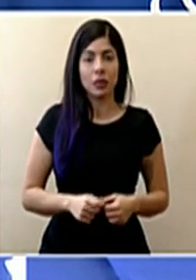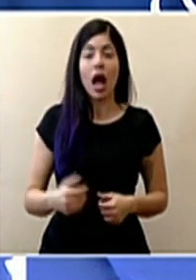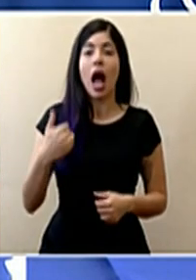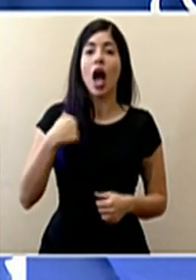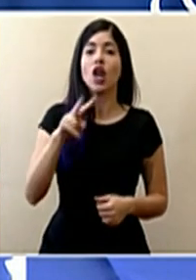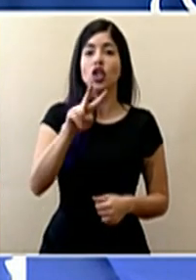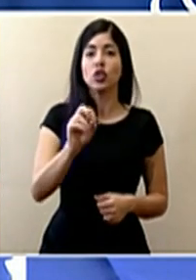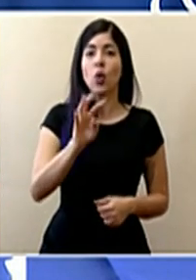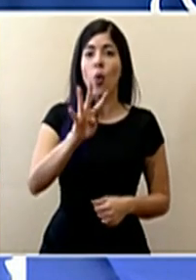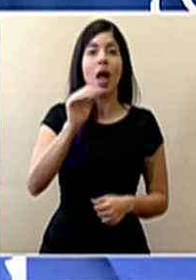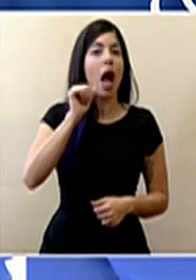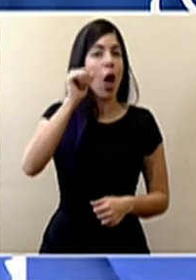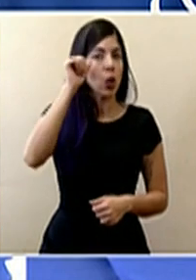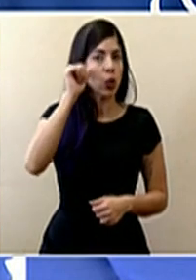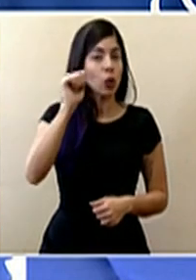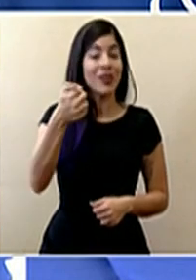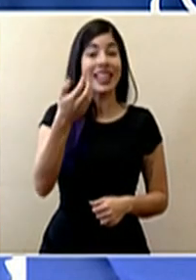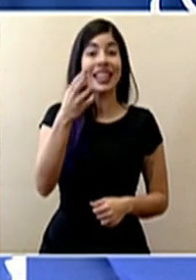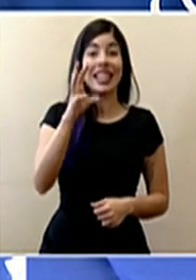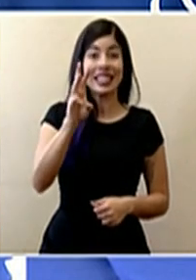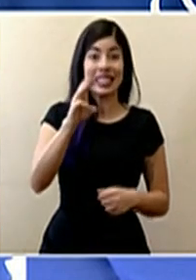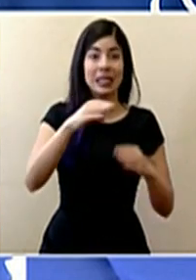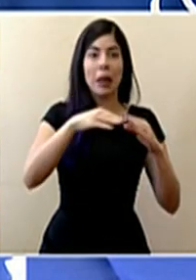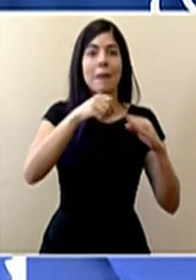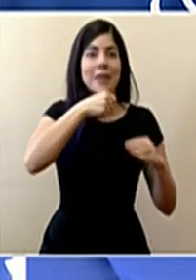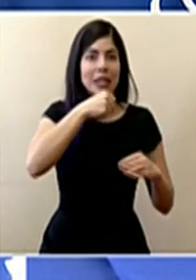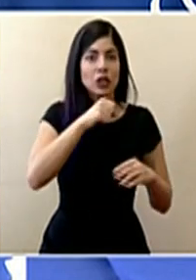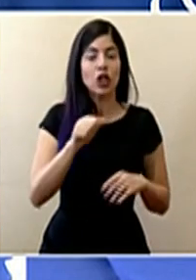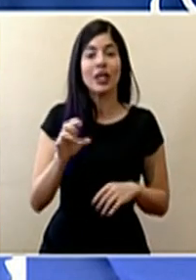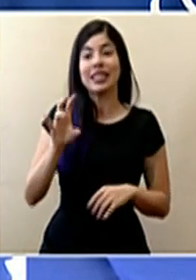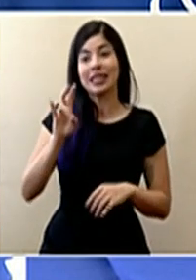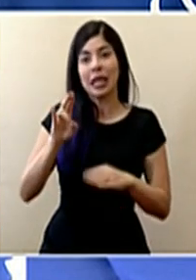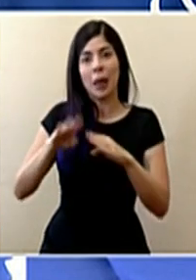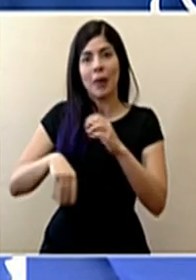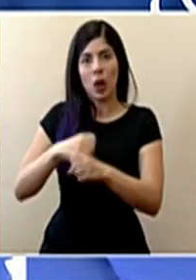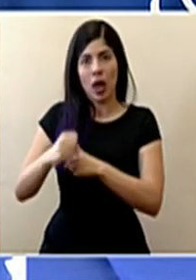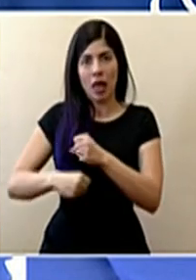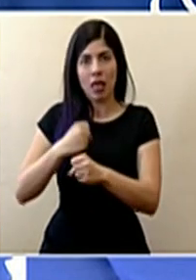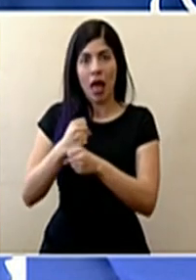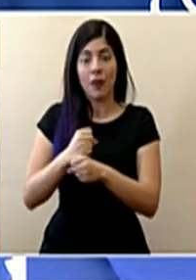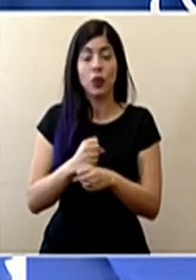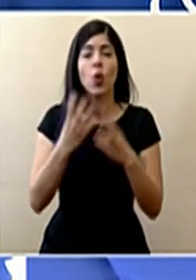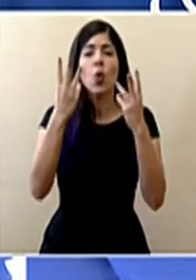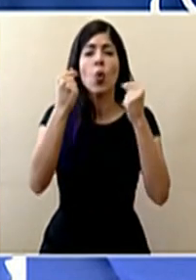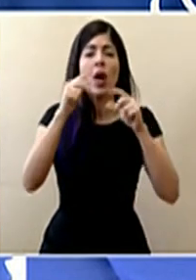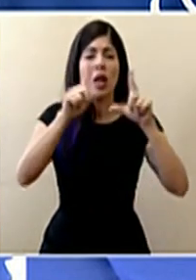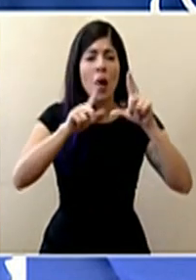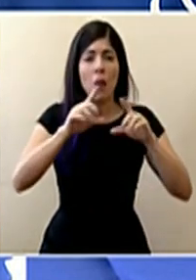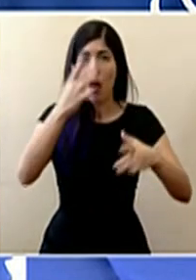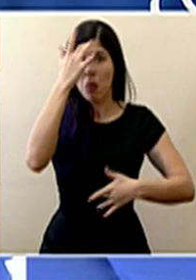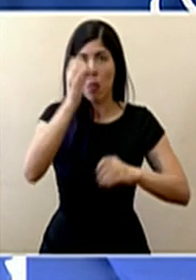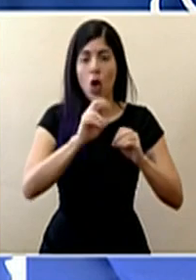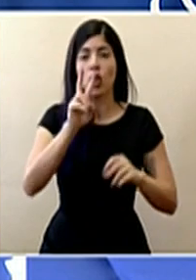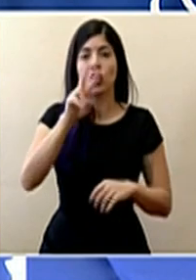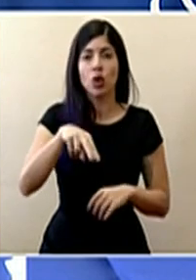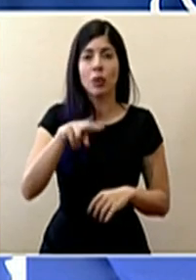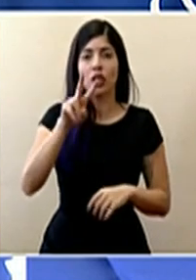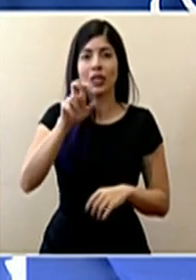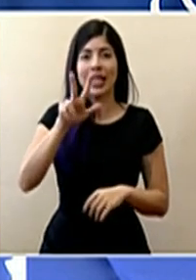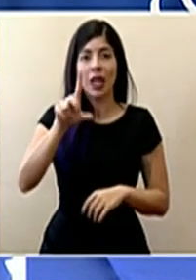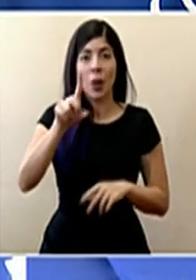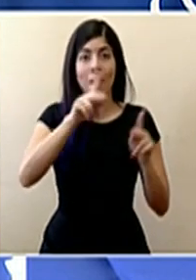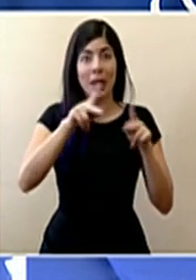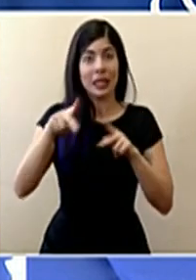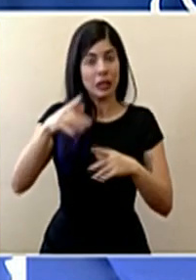Tenemos 204 adultos, 16 son personas mayores y 7 son menores de edad, hemos descartado un total de 2,331 personas